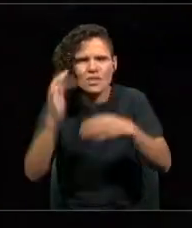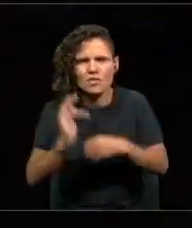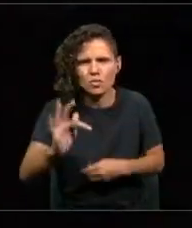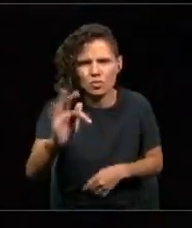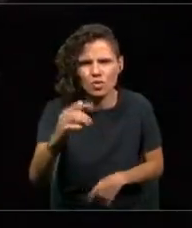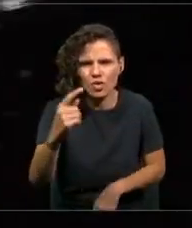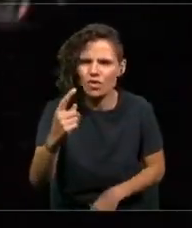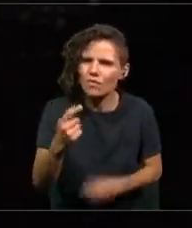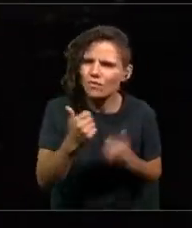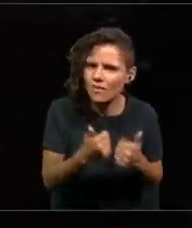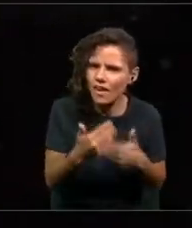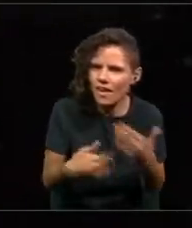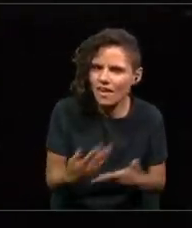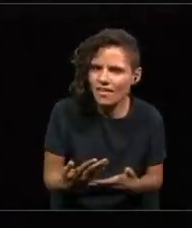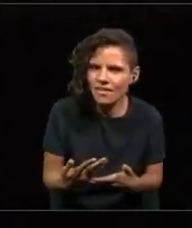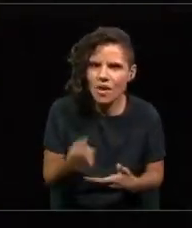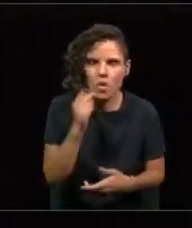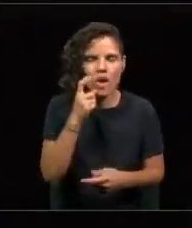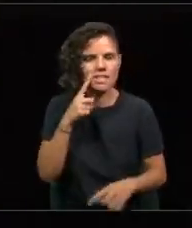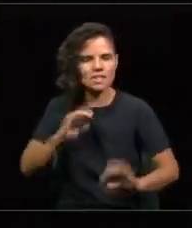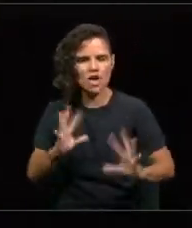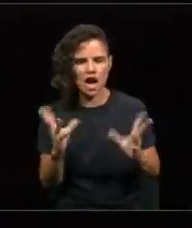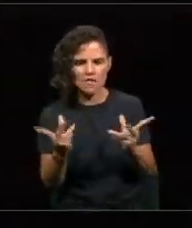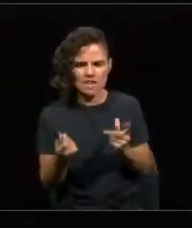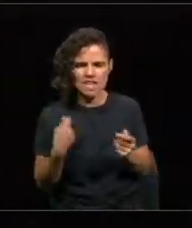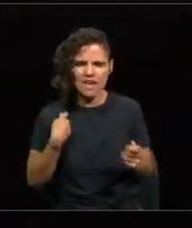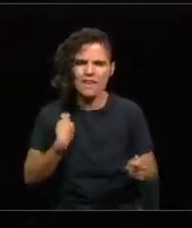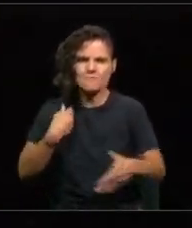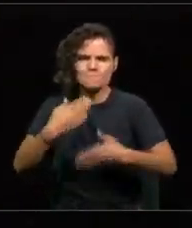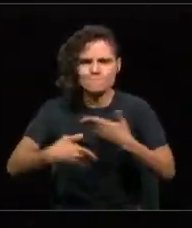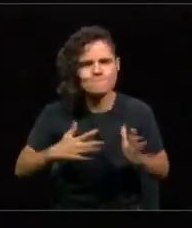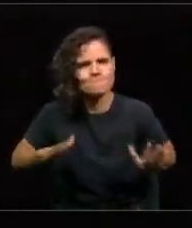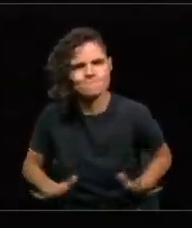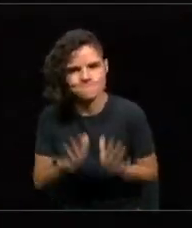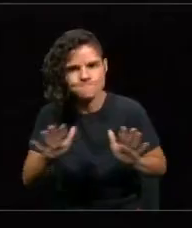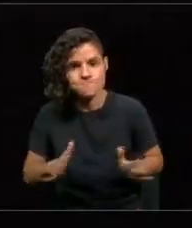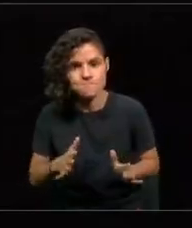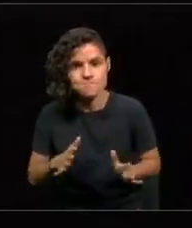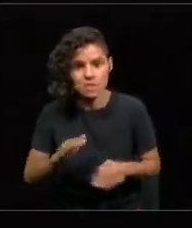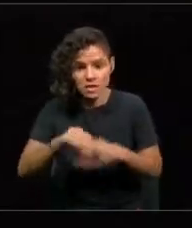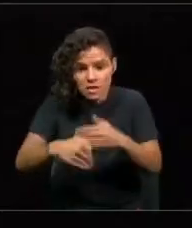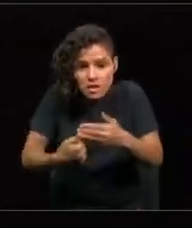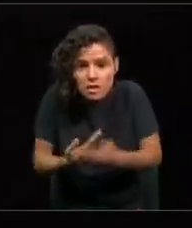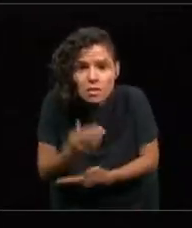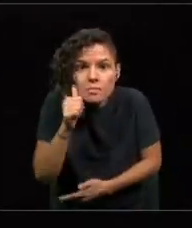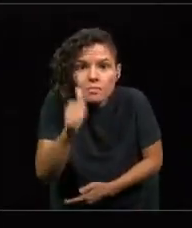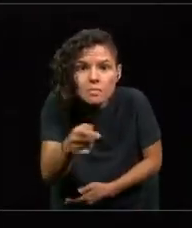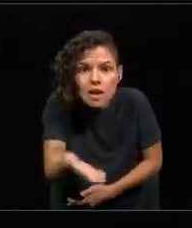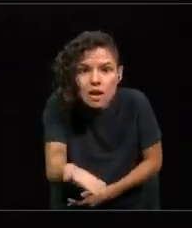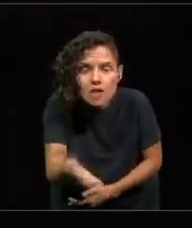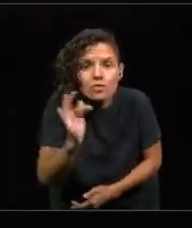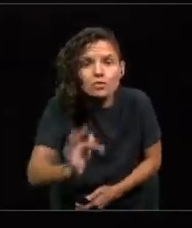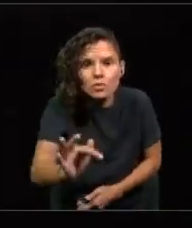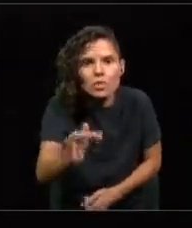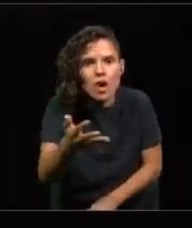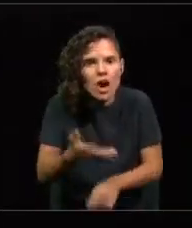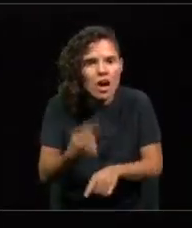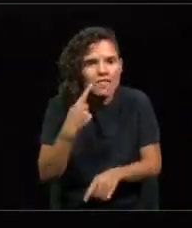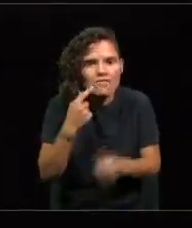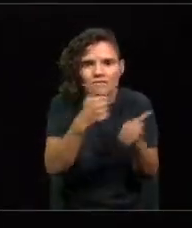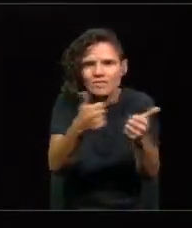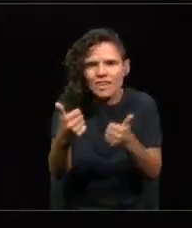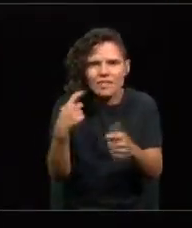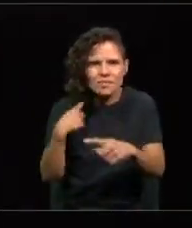futuro, si las habilidades que estamos desarrollando hoy van a tener sentido mañana, en ese tránsito,